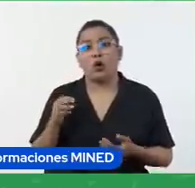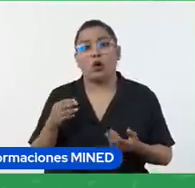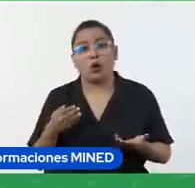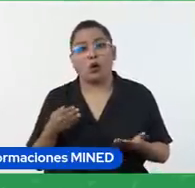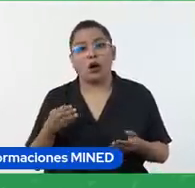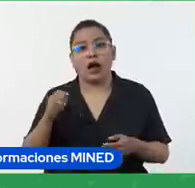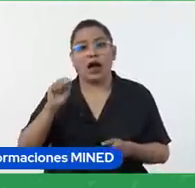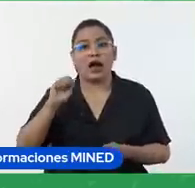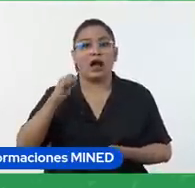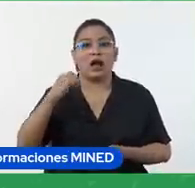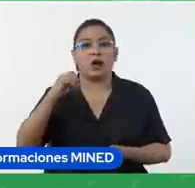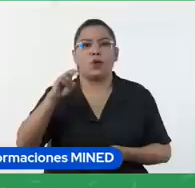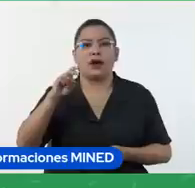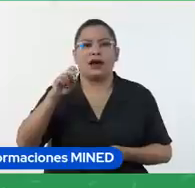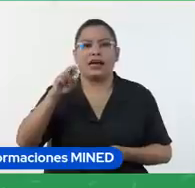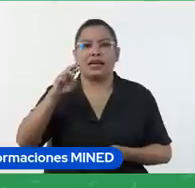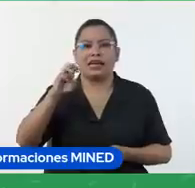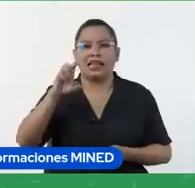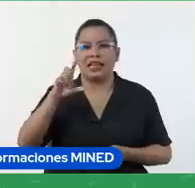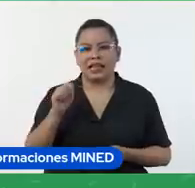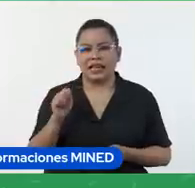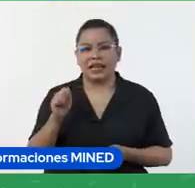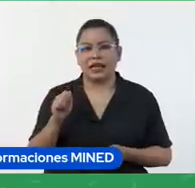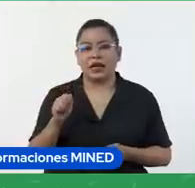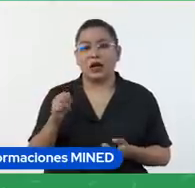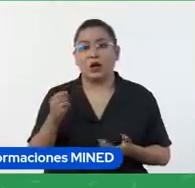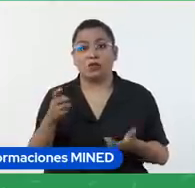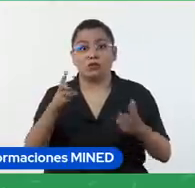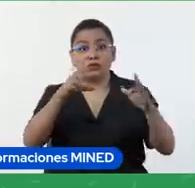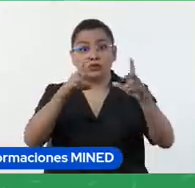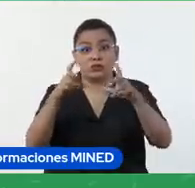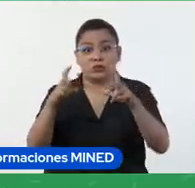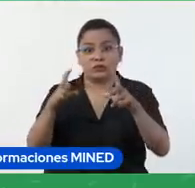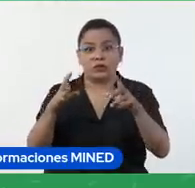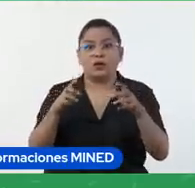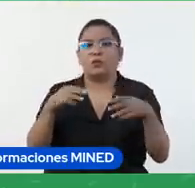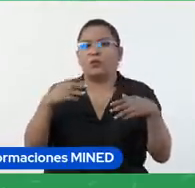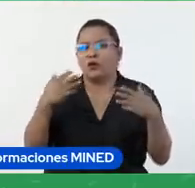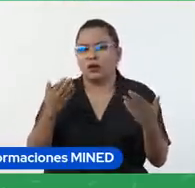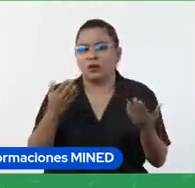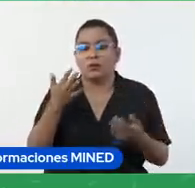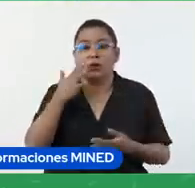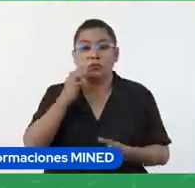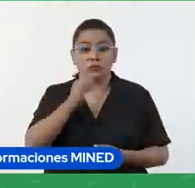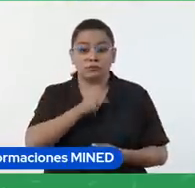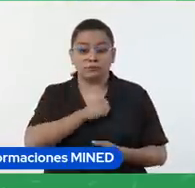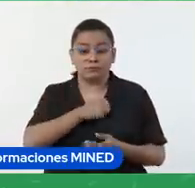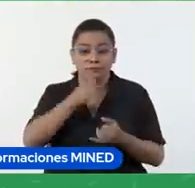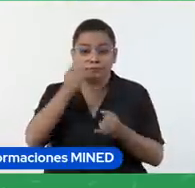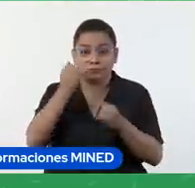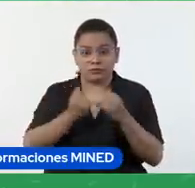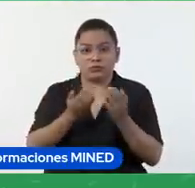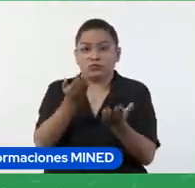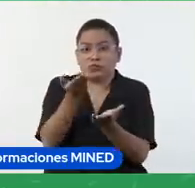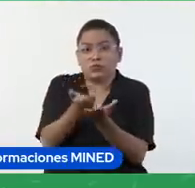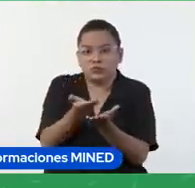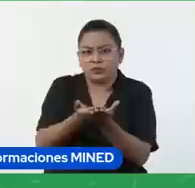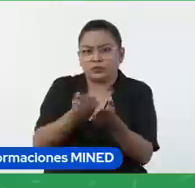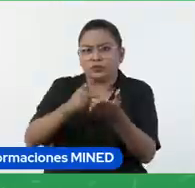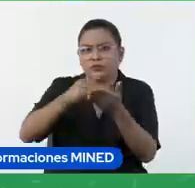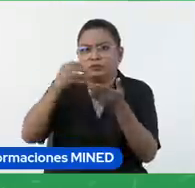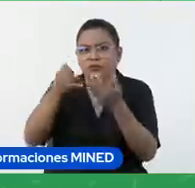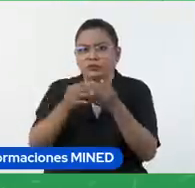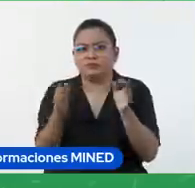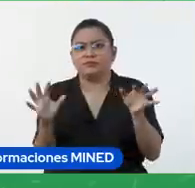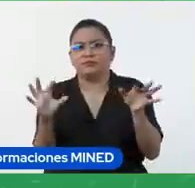por qué pregunto esto porque la idea es que el proyecto final que propongan tenga relación con el contenido aquí pensemos